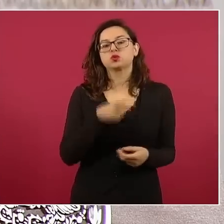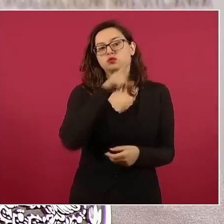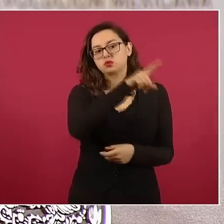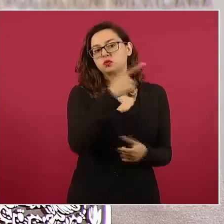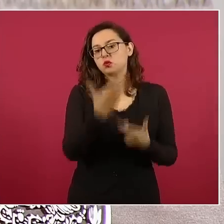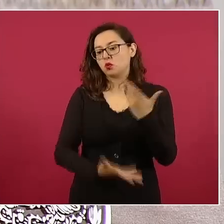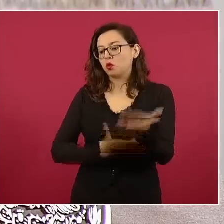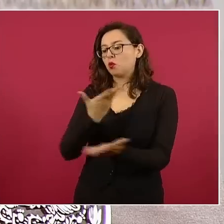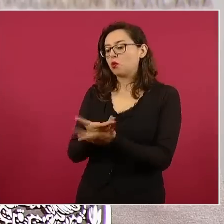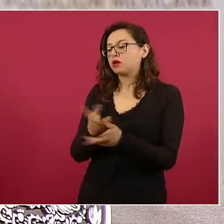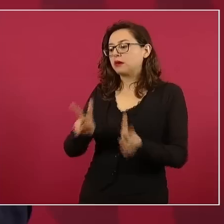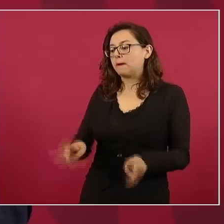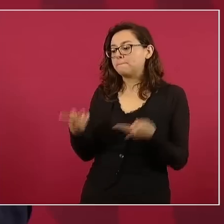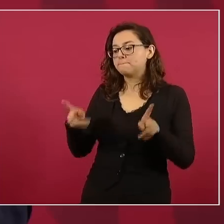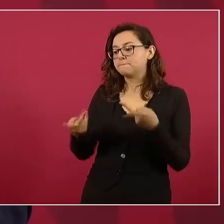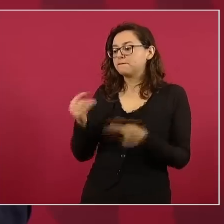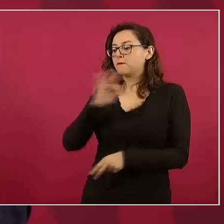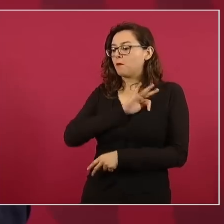alimentos.